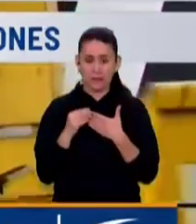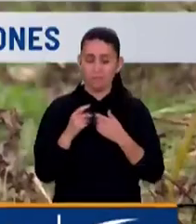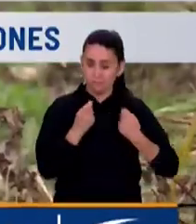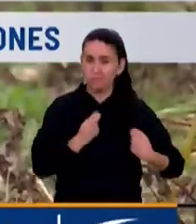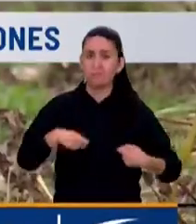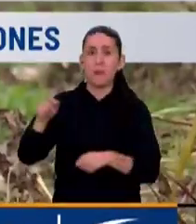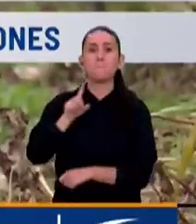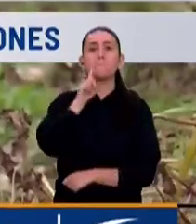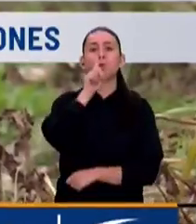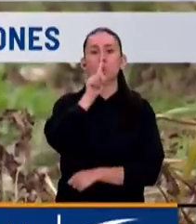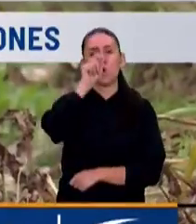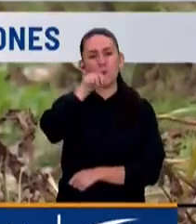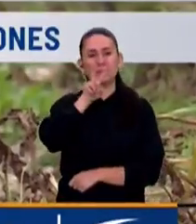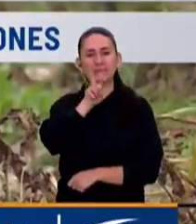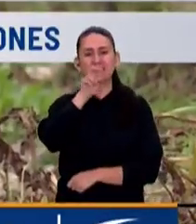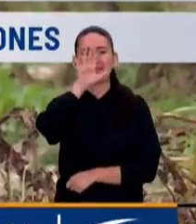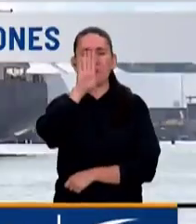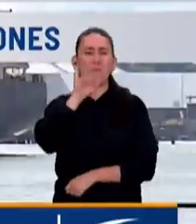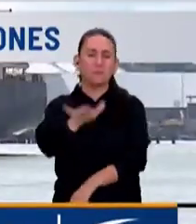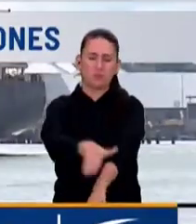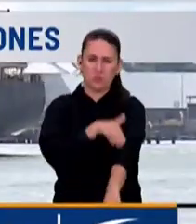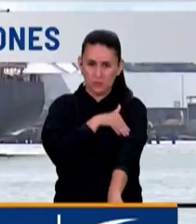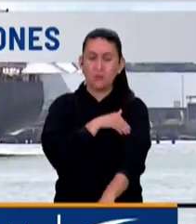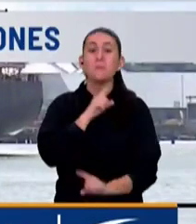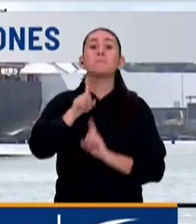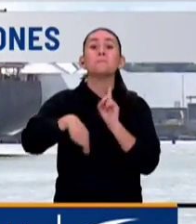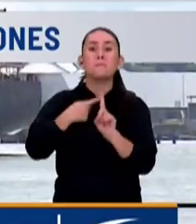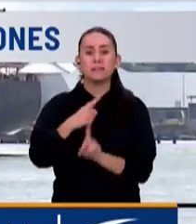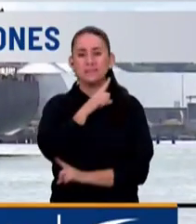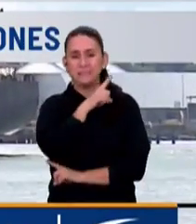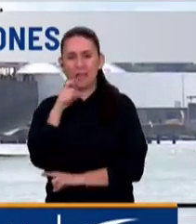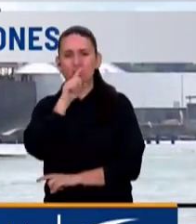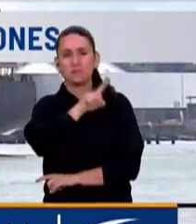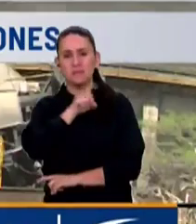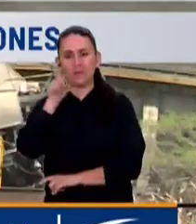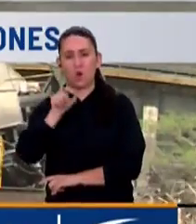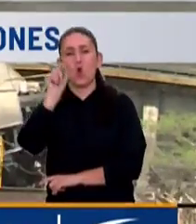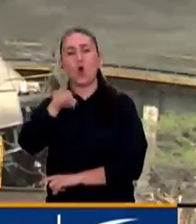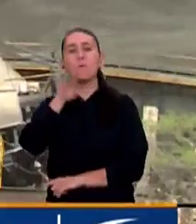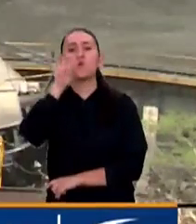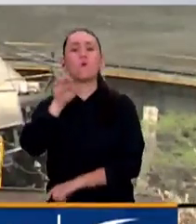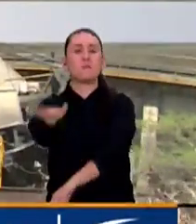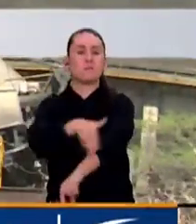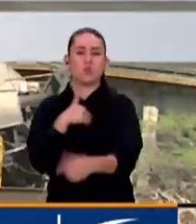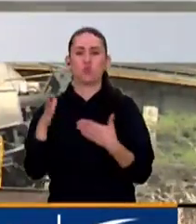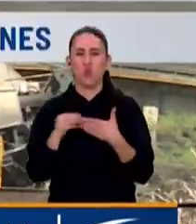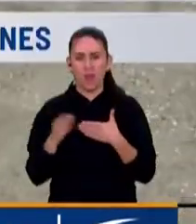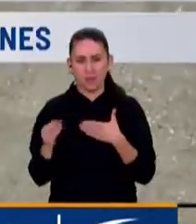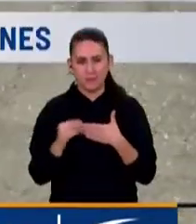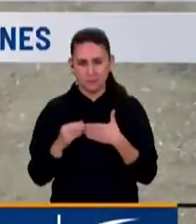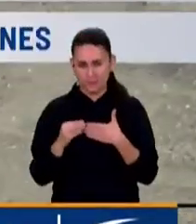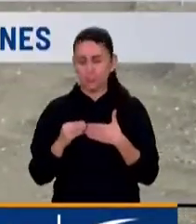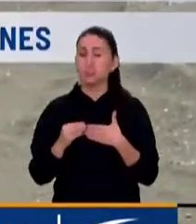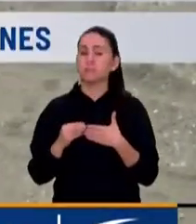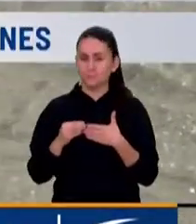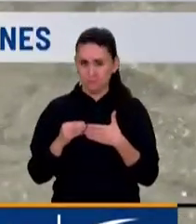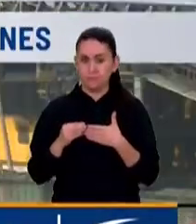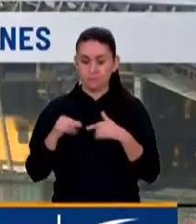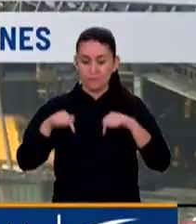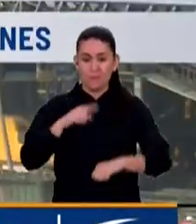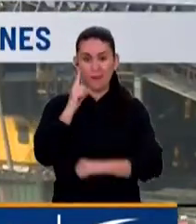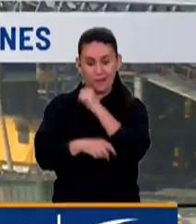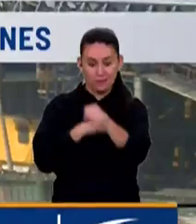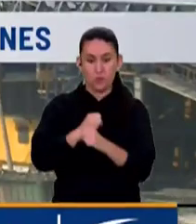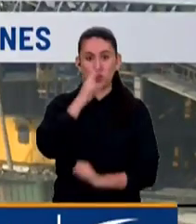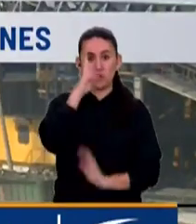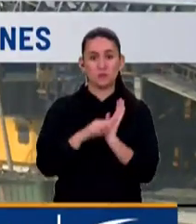.075,3 millones y las importaciones 166,9 millones de dólares. Y en lo corrido de